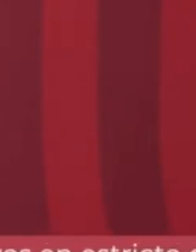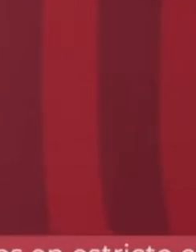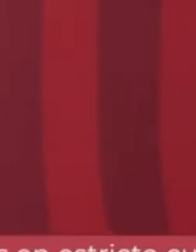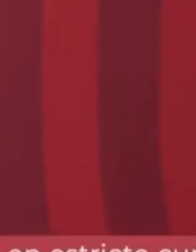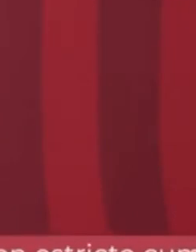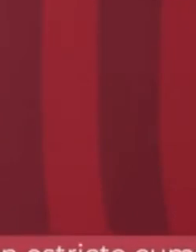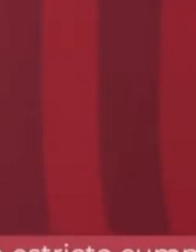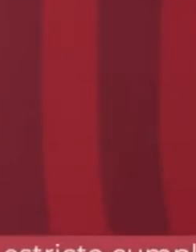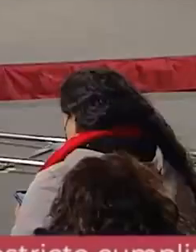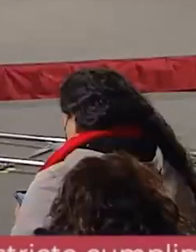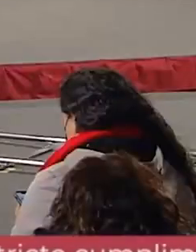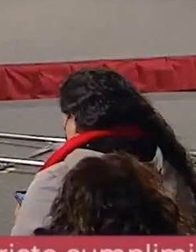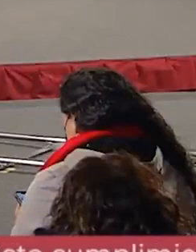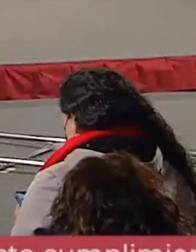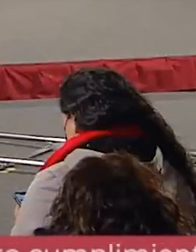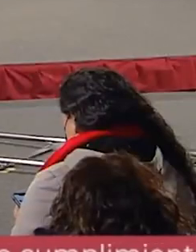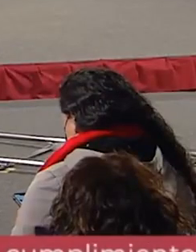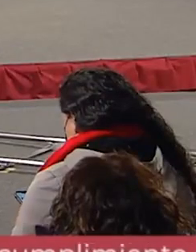acude?